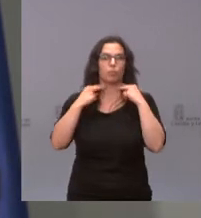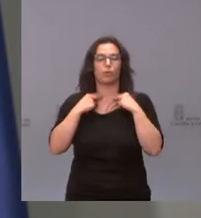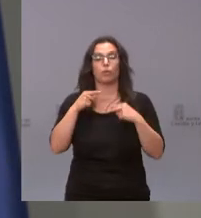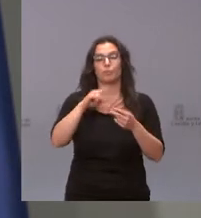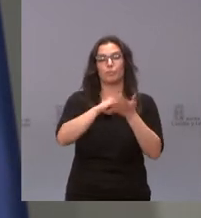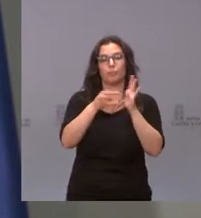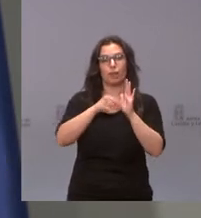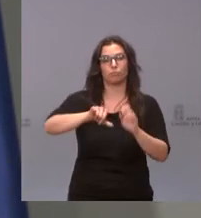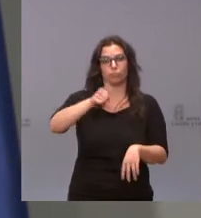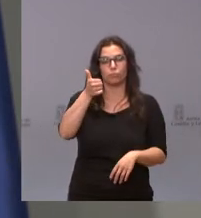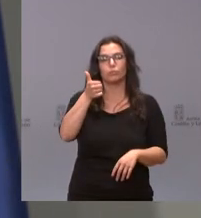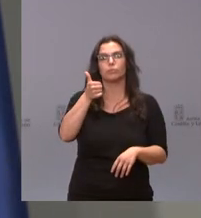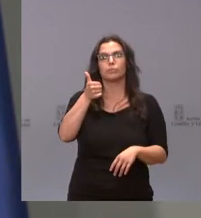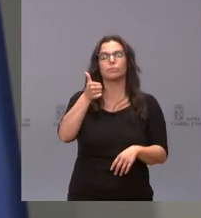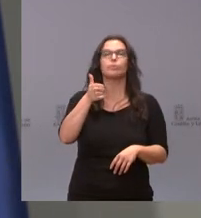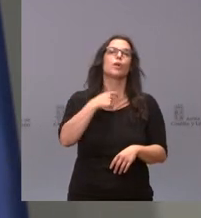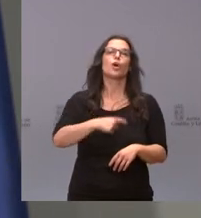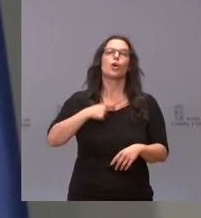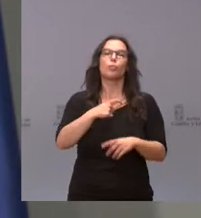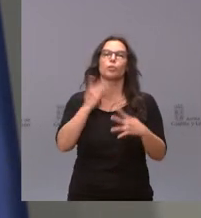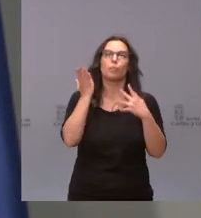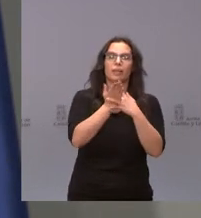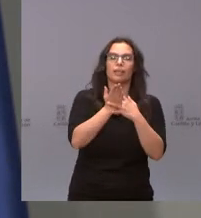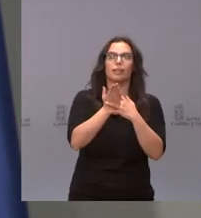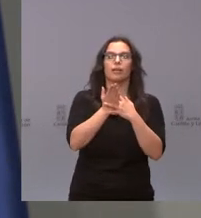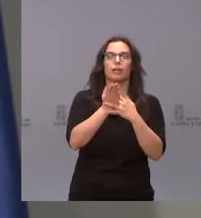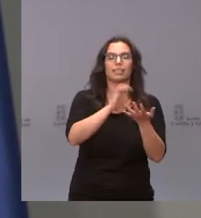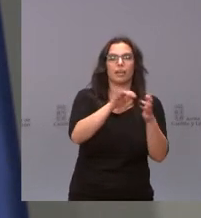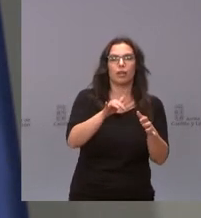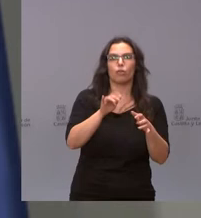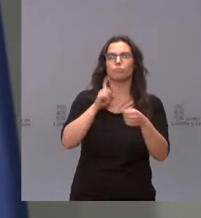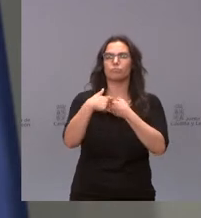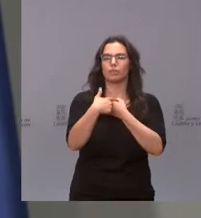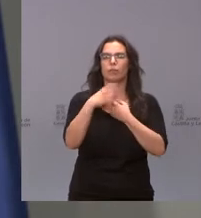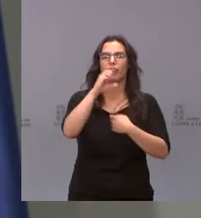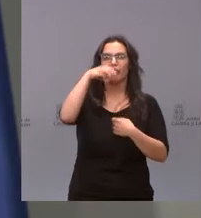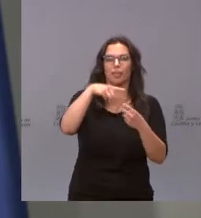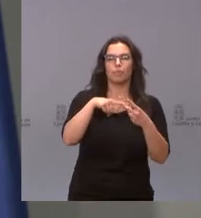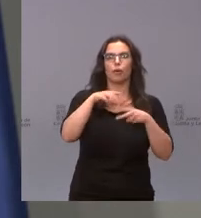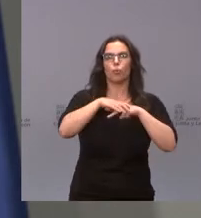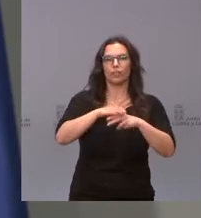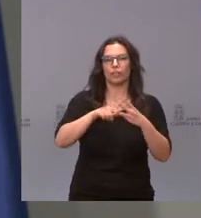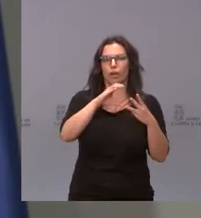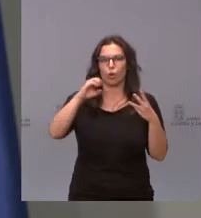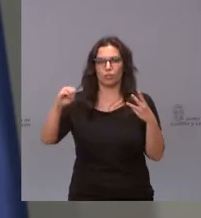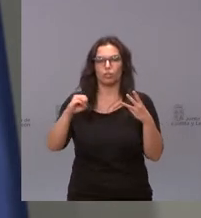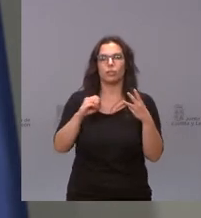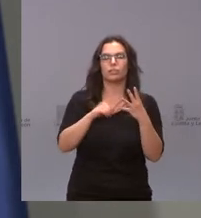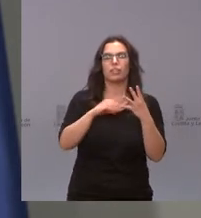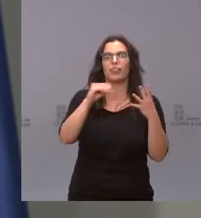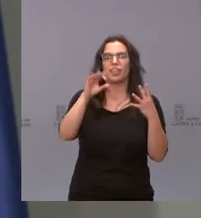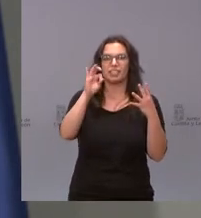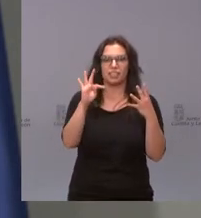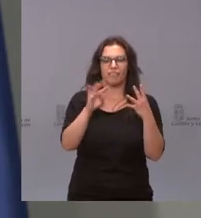que ha sido aprobado por la Comisión Paritaria de Formación Local de Castilla y León, compuesta por la FEM, IUGT, Comisiones, CESIF y la